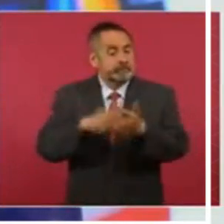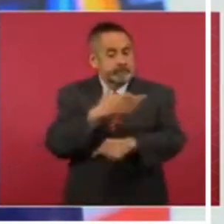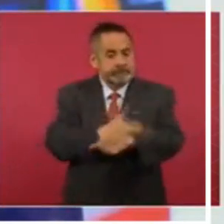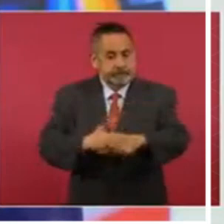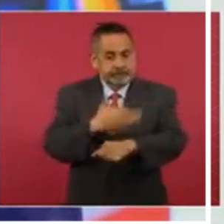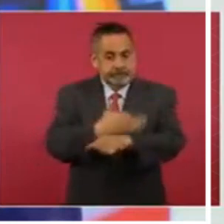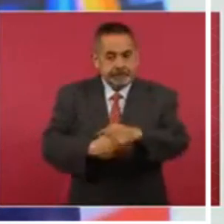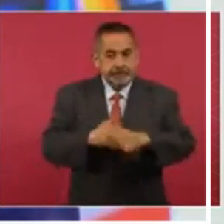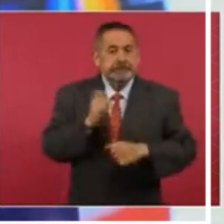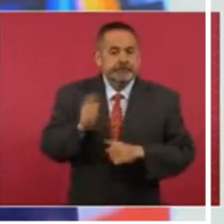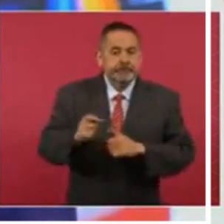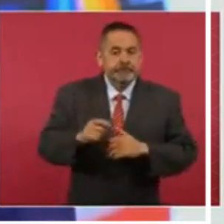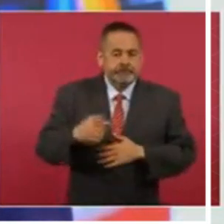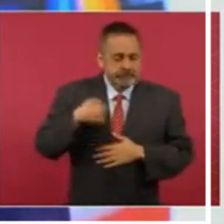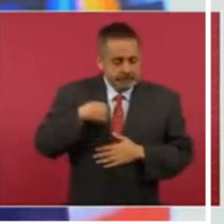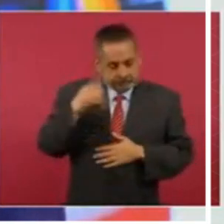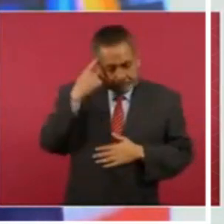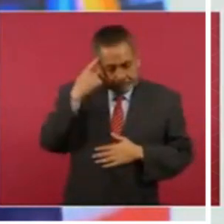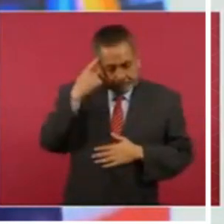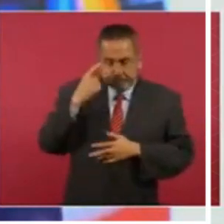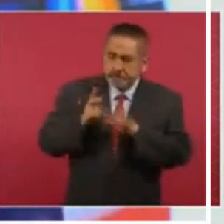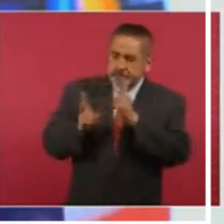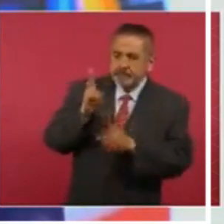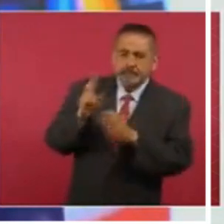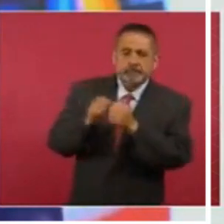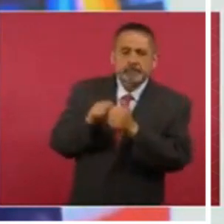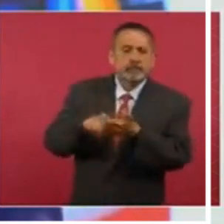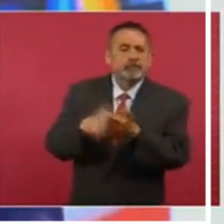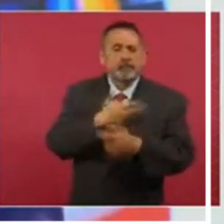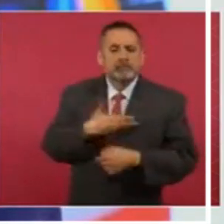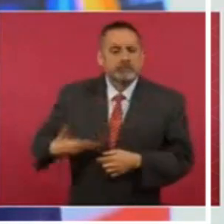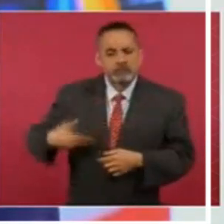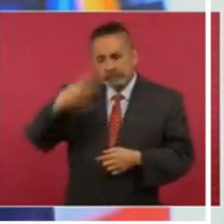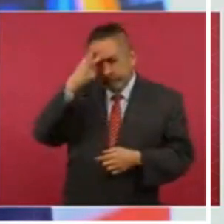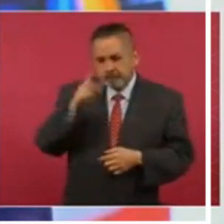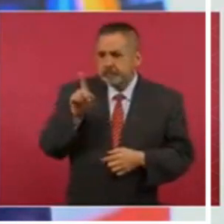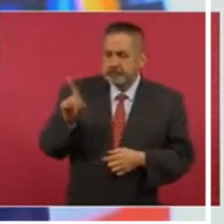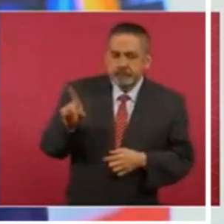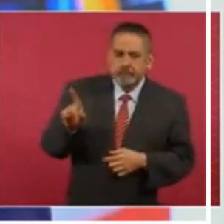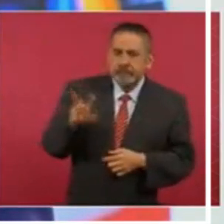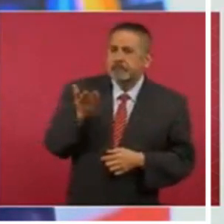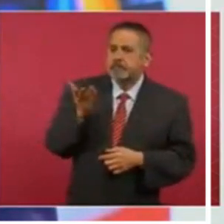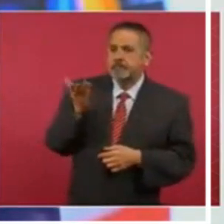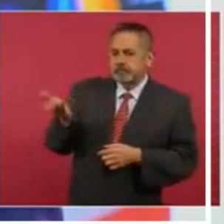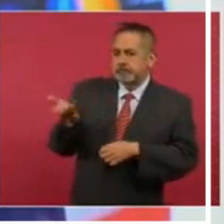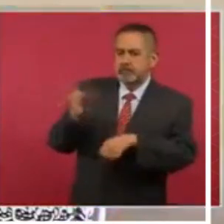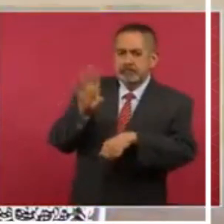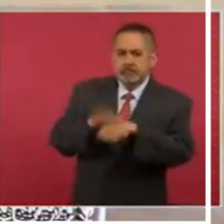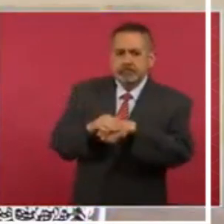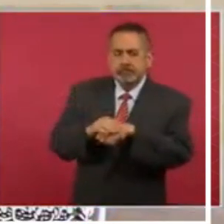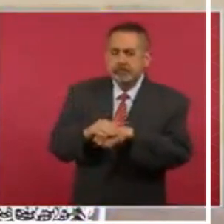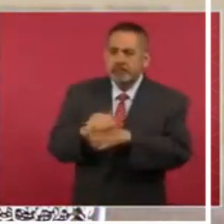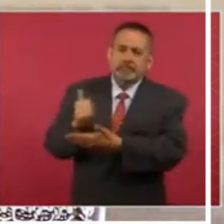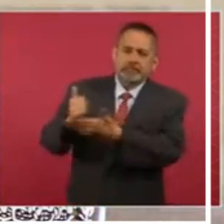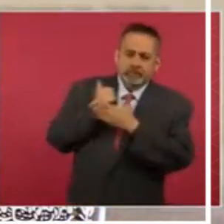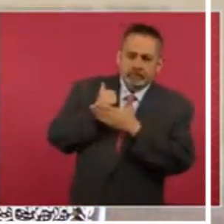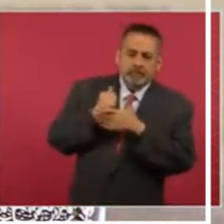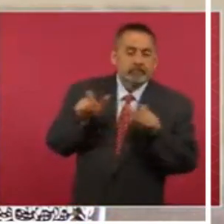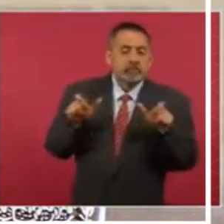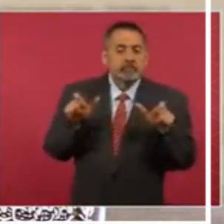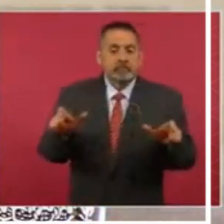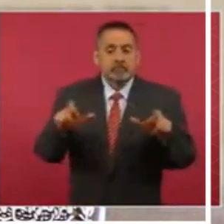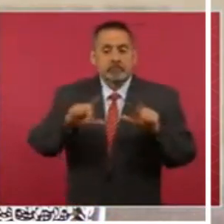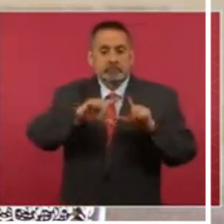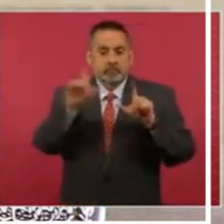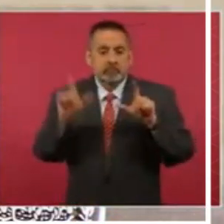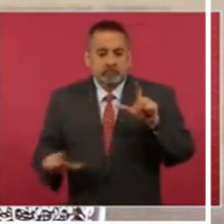me permití hablar con el presidente de la República y solicitarle la presencia de la Guardia Nacional en el metro de la Ciudad